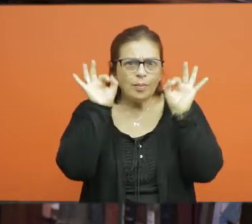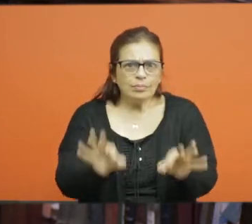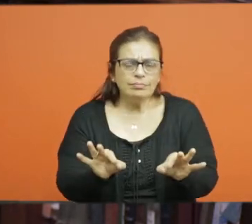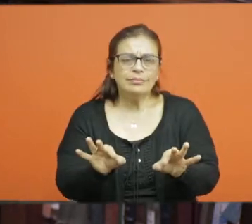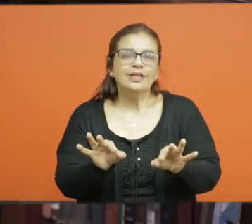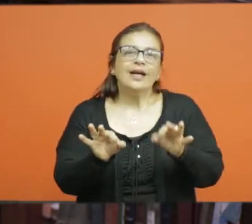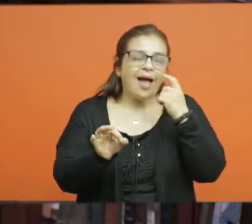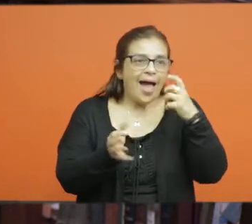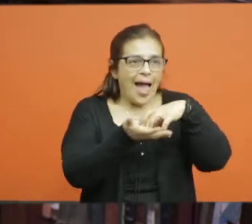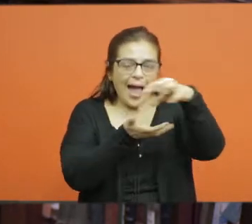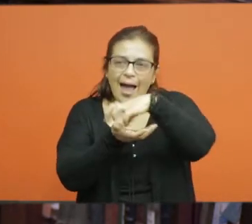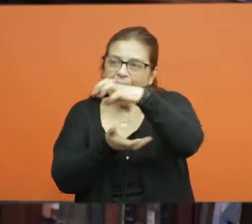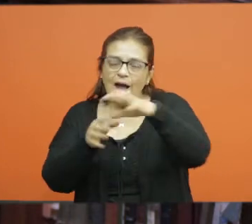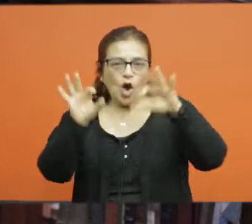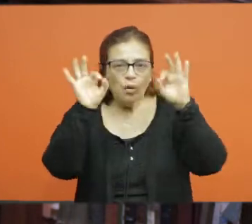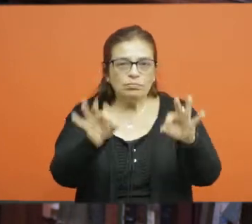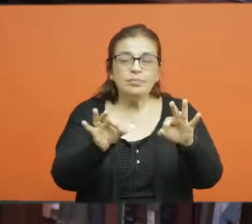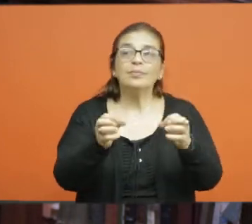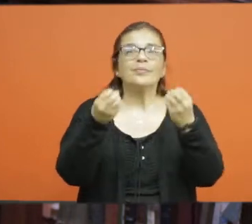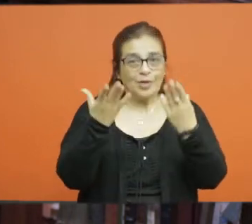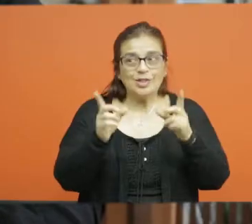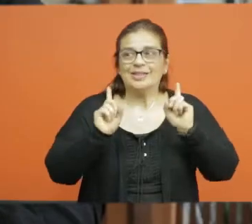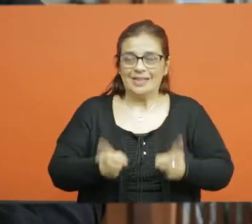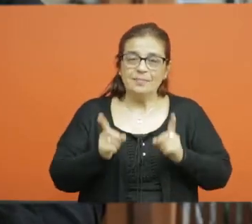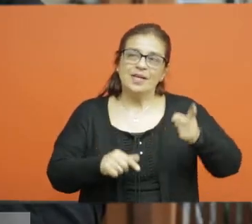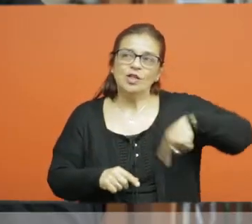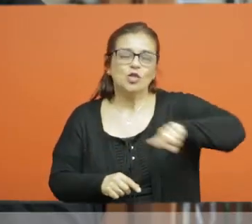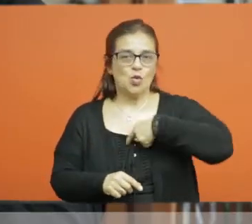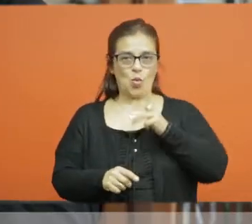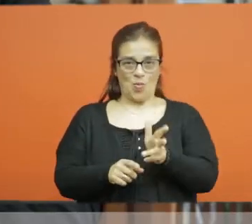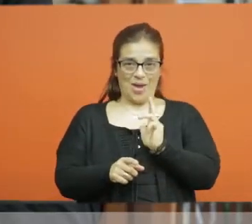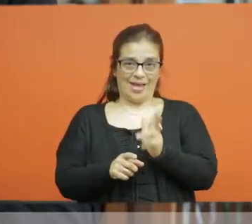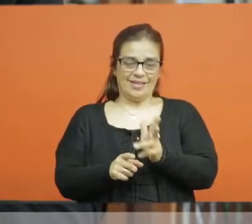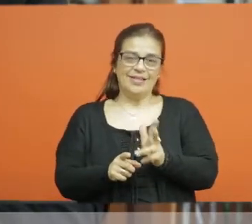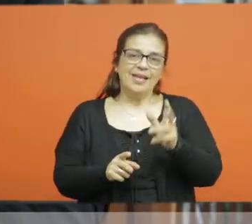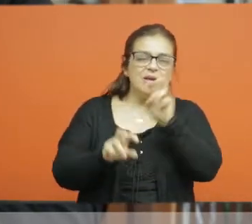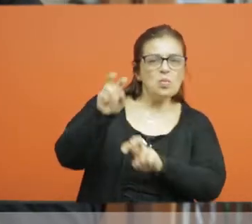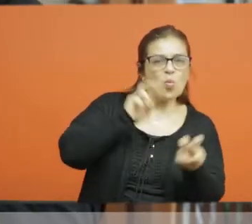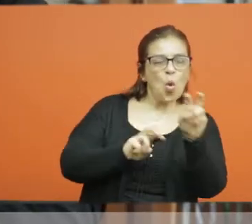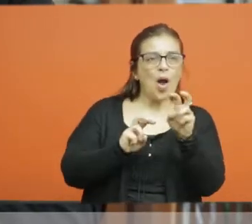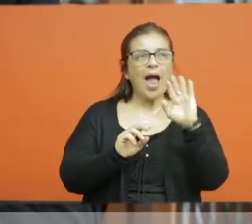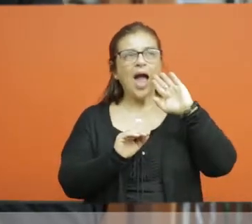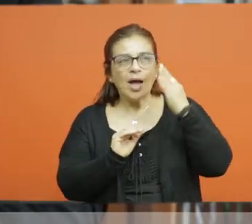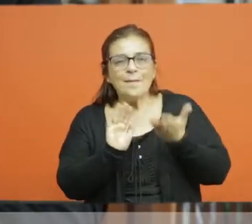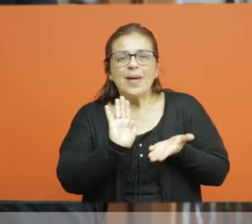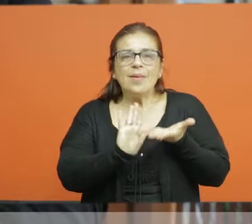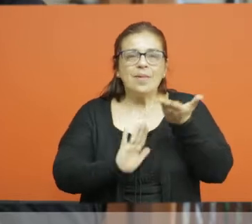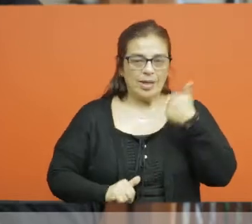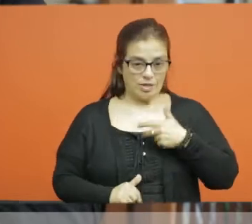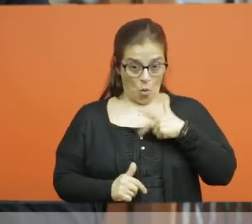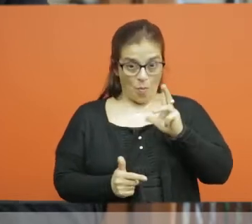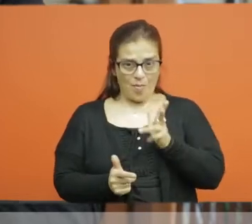a las humanidades y a la producción de conocimiento. Las humanidades tienen un lugar de formación y un lugar de